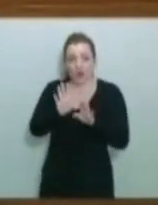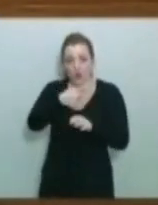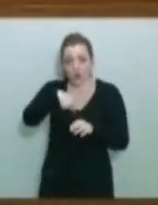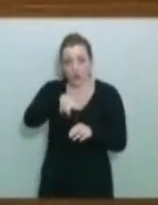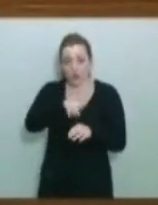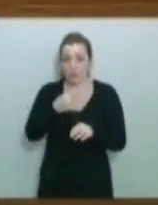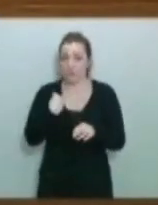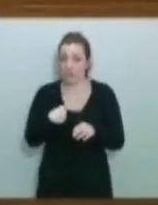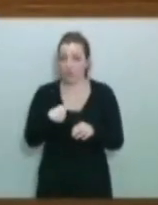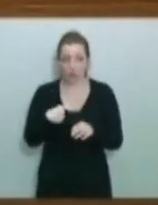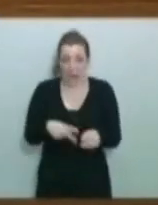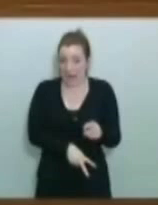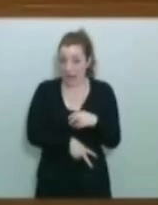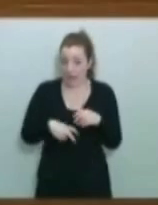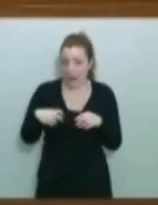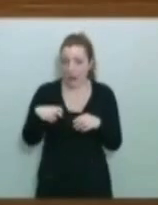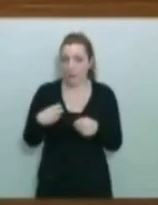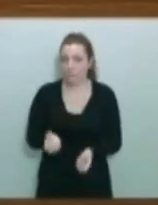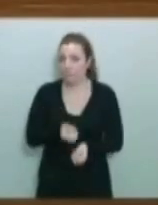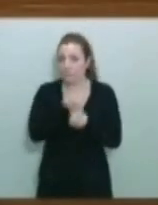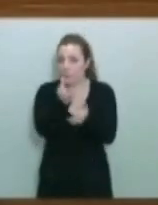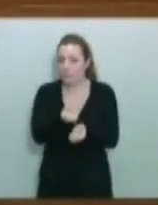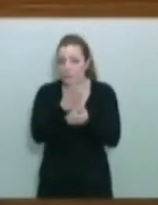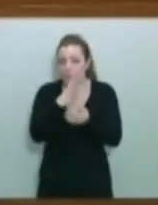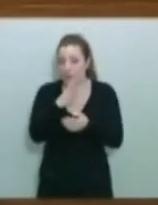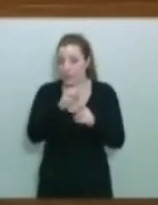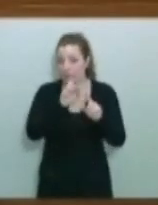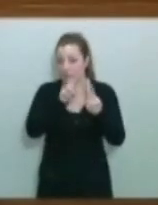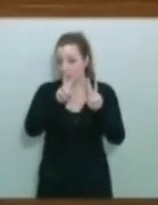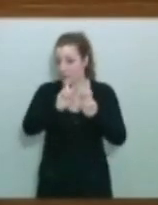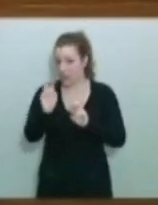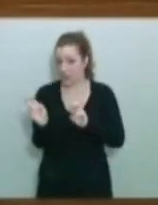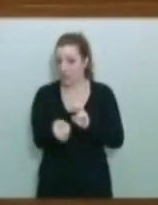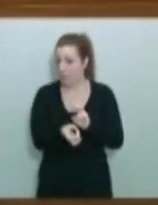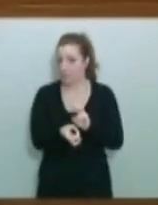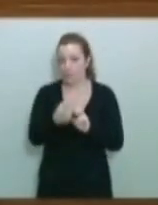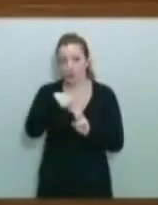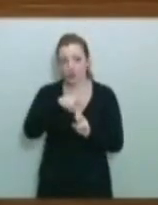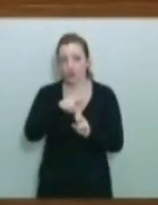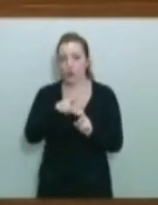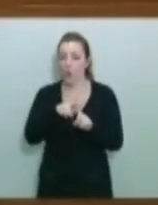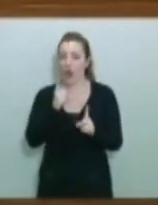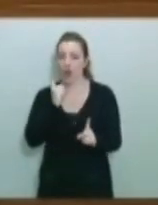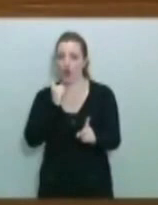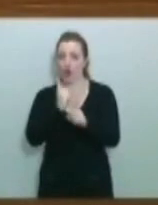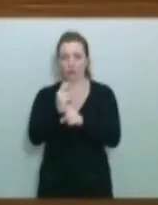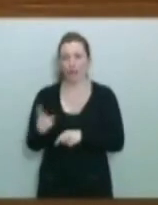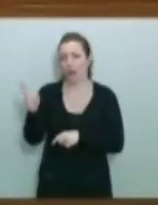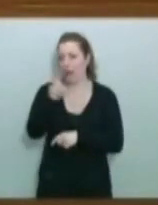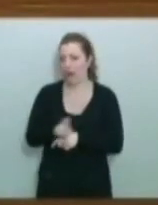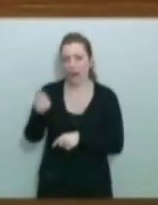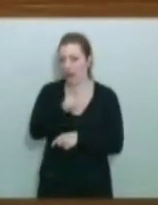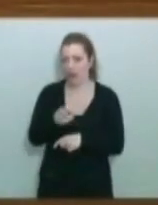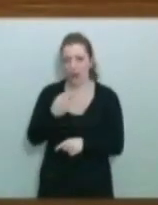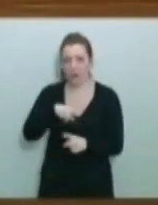términos generales, para todas las cuestiones, estamos en contra de las duplicidades, excesos y redundancias. Eso nos lo habrá